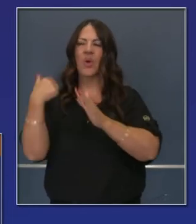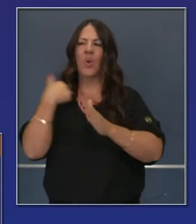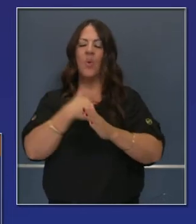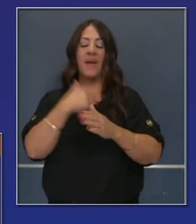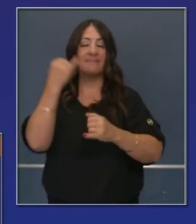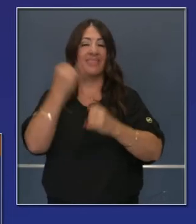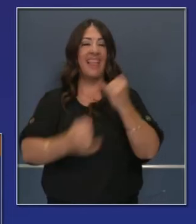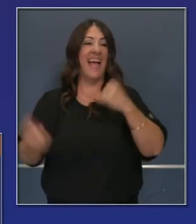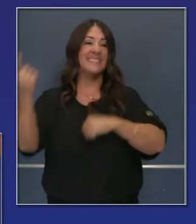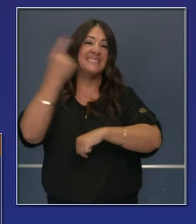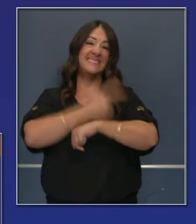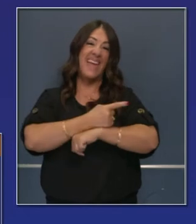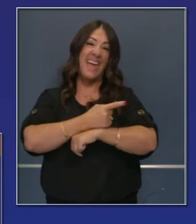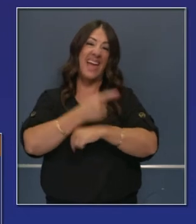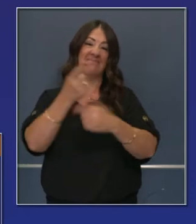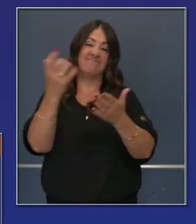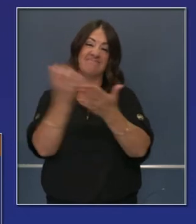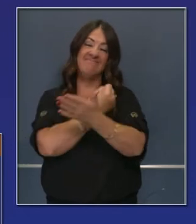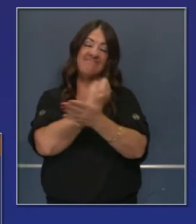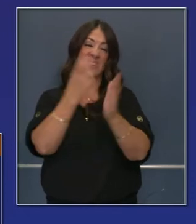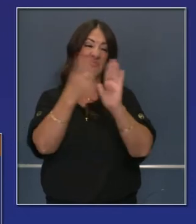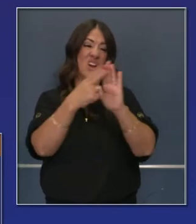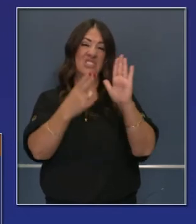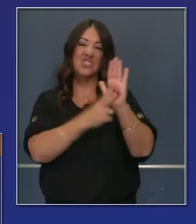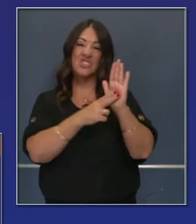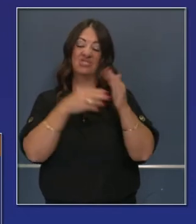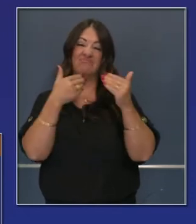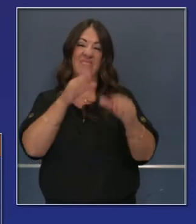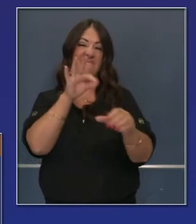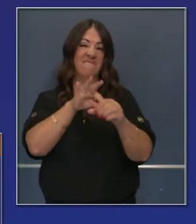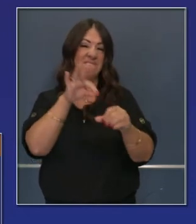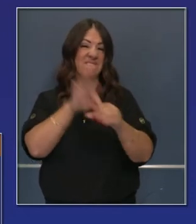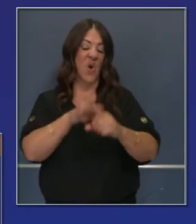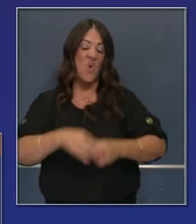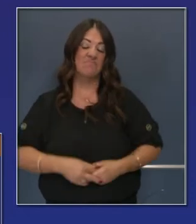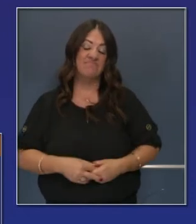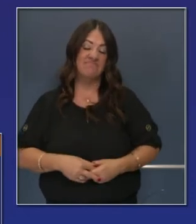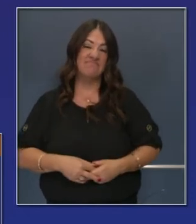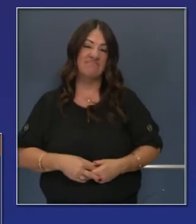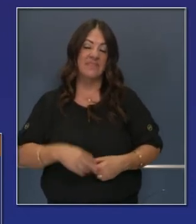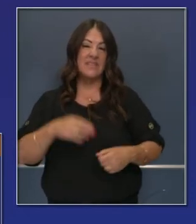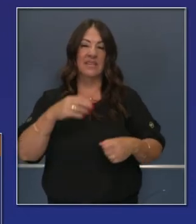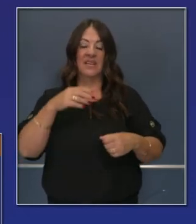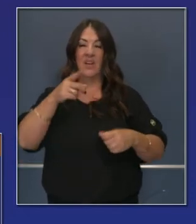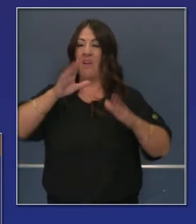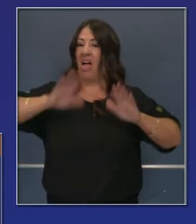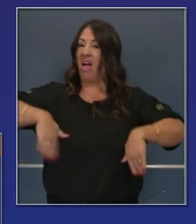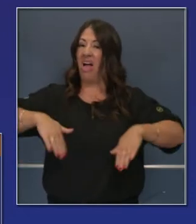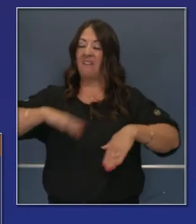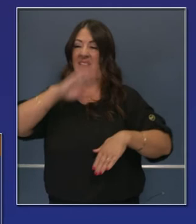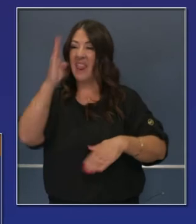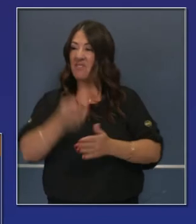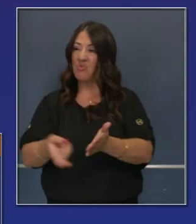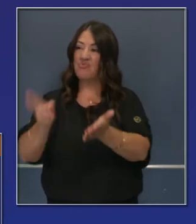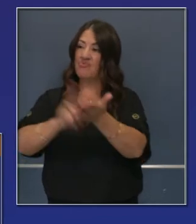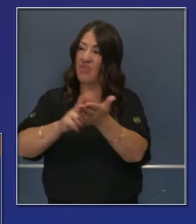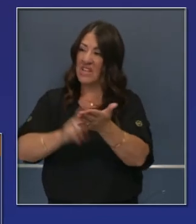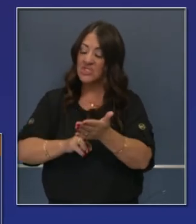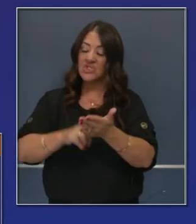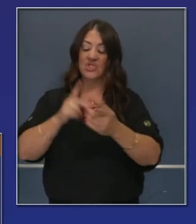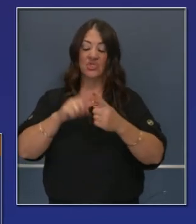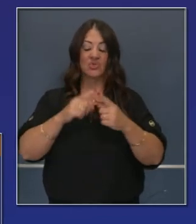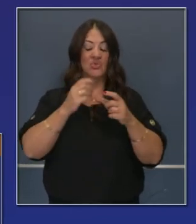sus boletas de correo, de votar por correo. Hoy es el último día para registrarse, para recibir su boleta de correo antes de la fecha de elecciones.